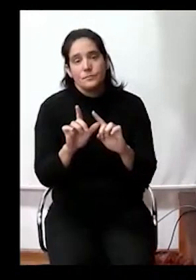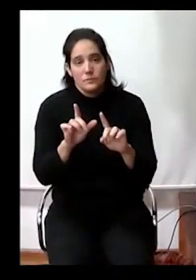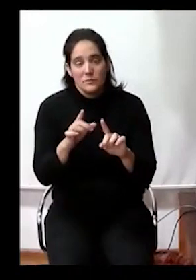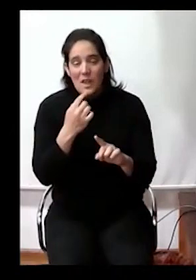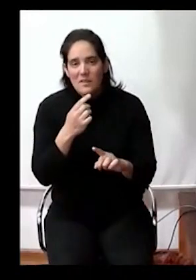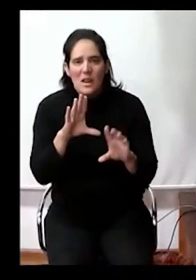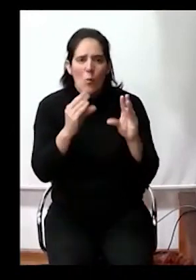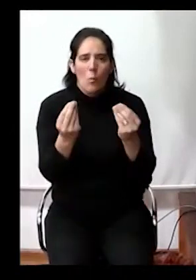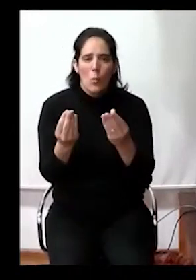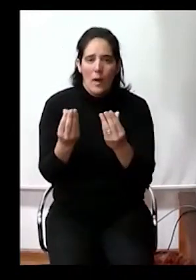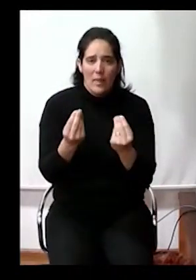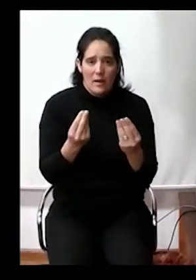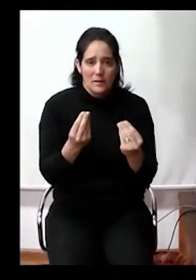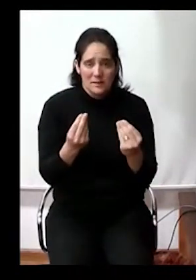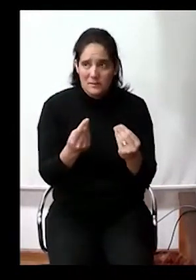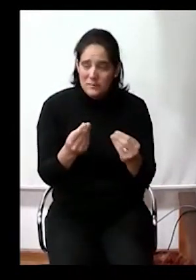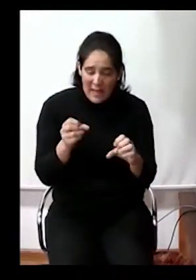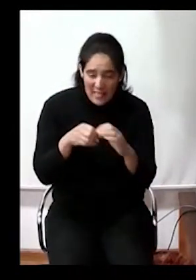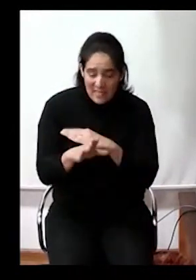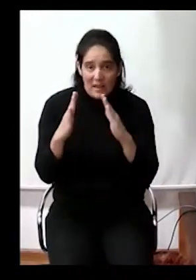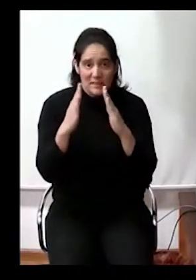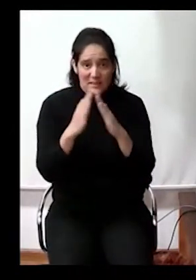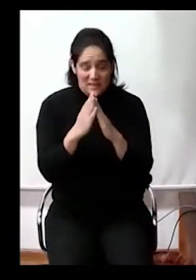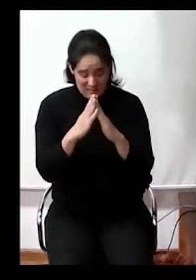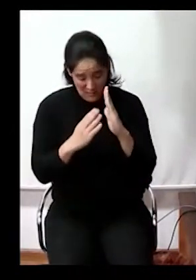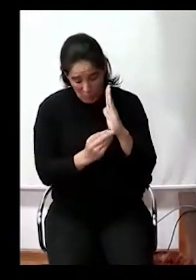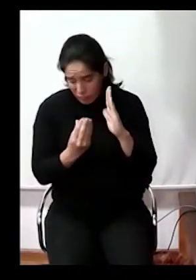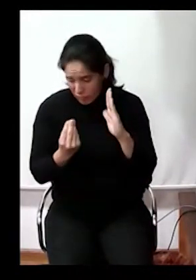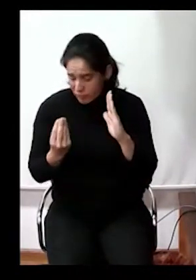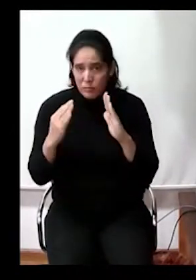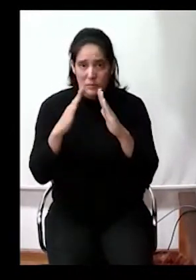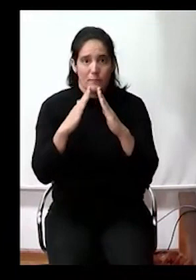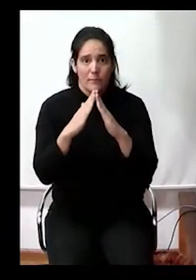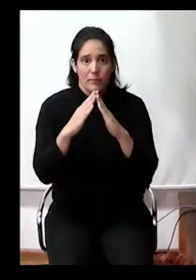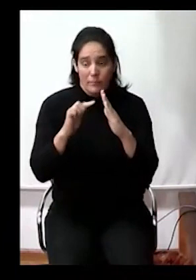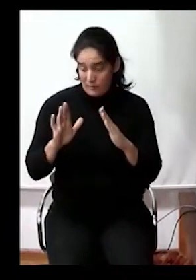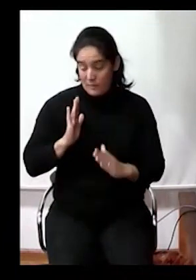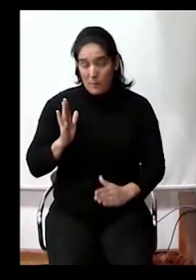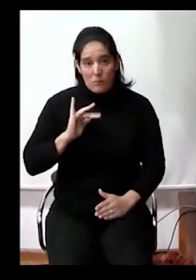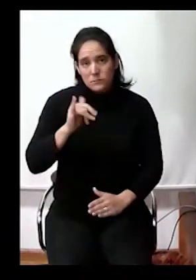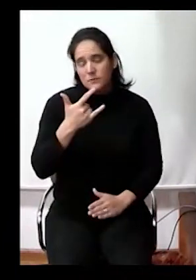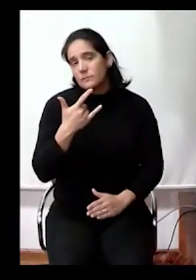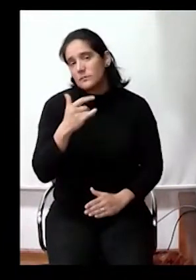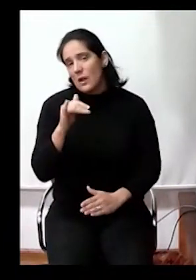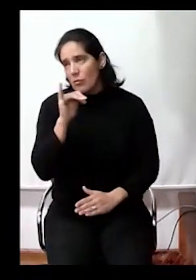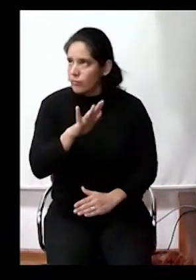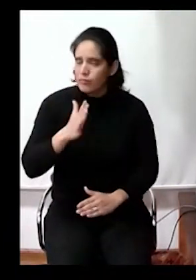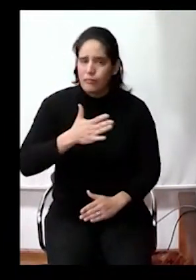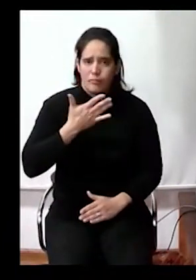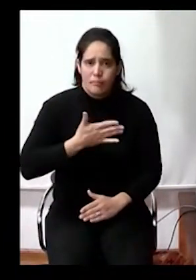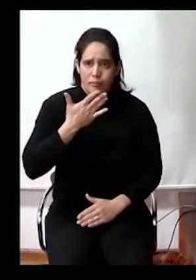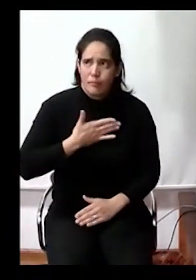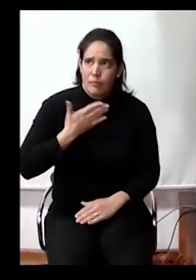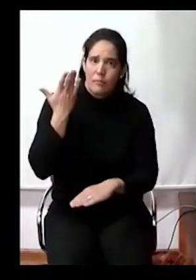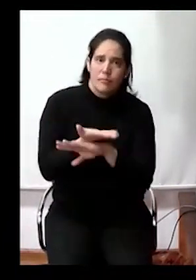destaca la humedad que le genera en paredes y cimientos de su vivienda. Esta vecina ya ha realizado reclamo más de